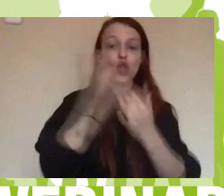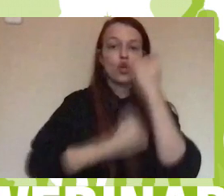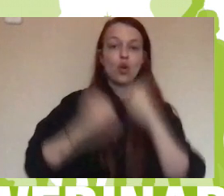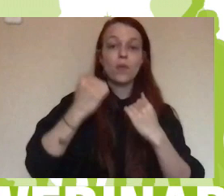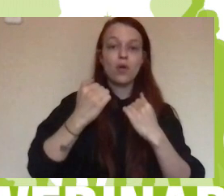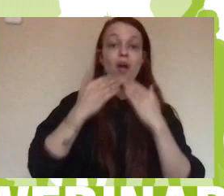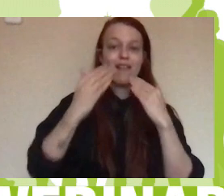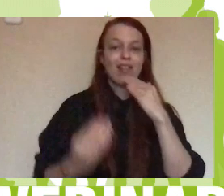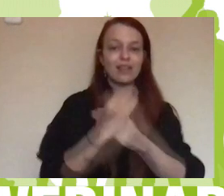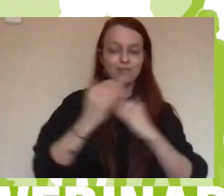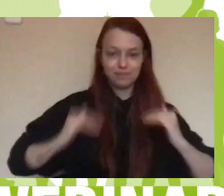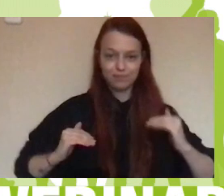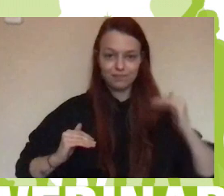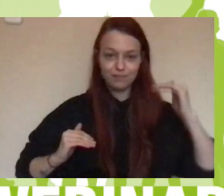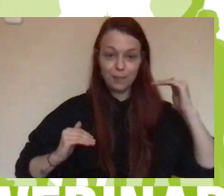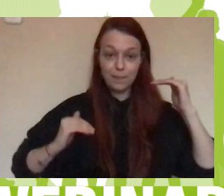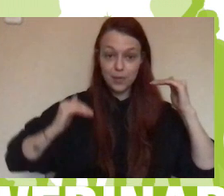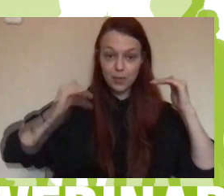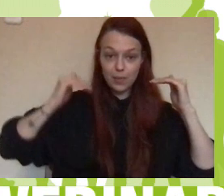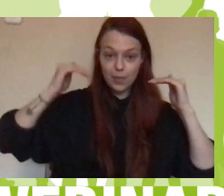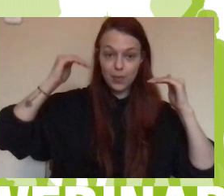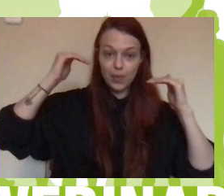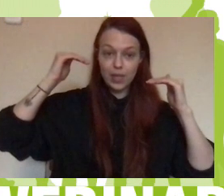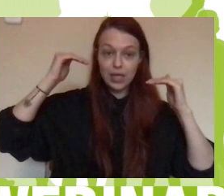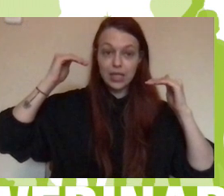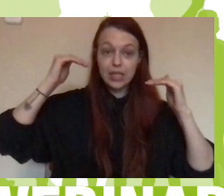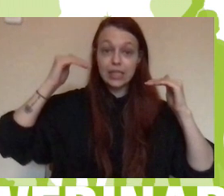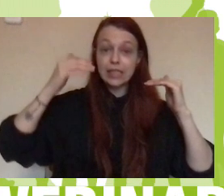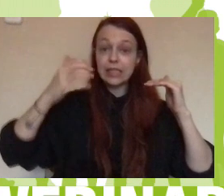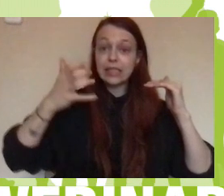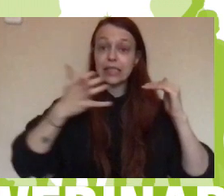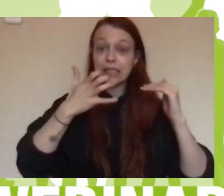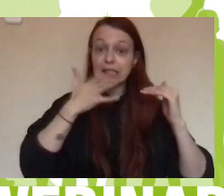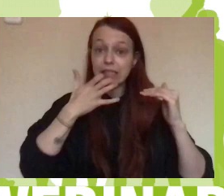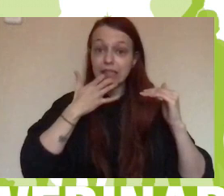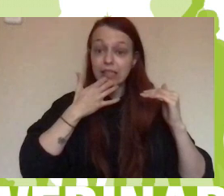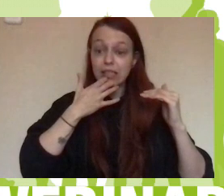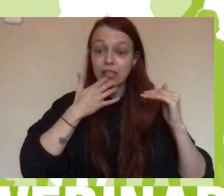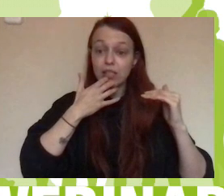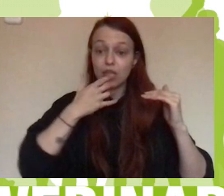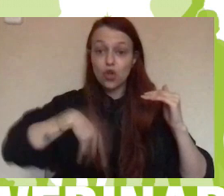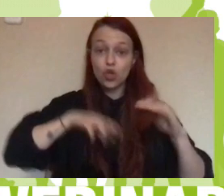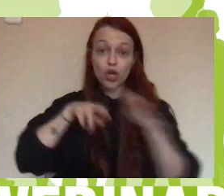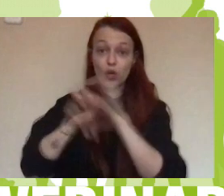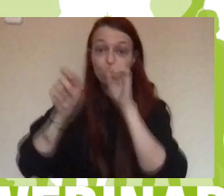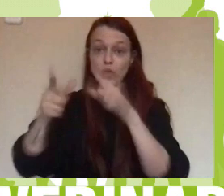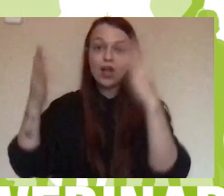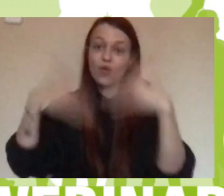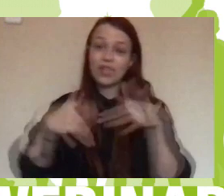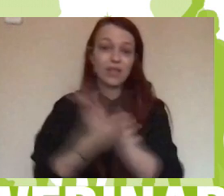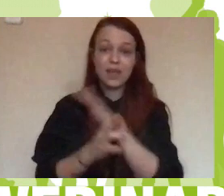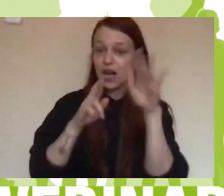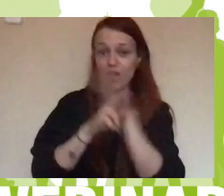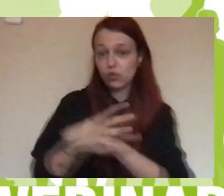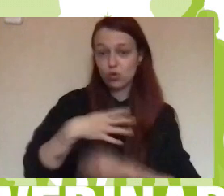facilitamos acceso a recursos que de otra manera no podrían tener. Más aprendizajes, mayores expectativas y